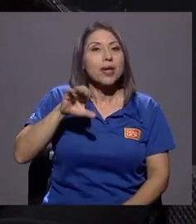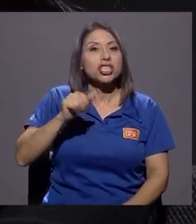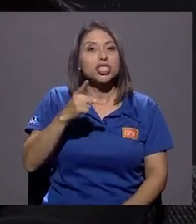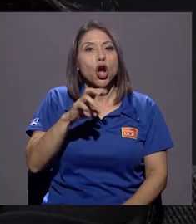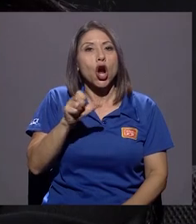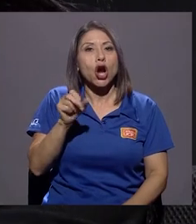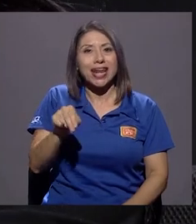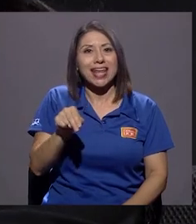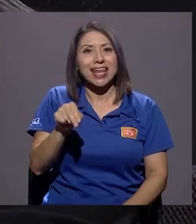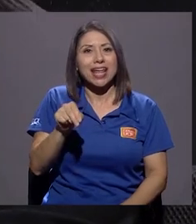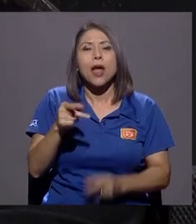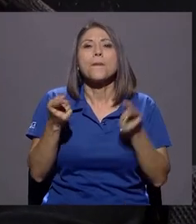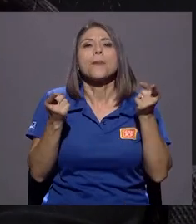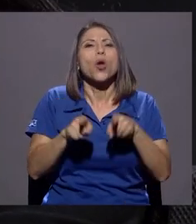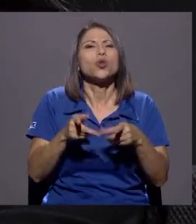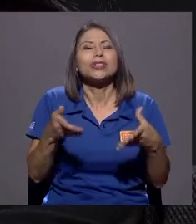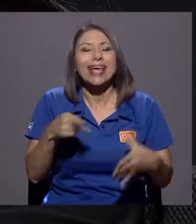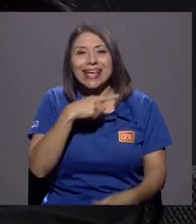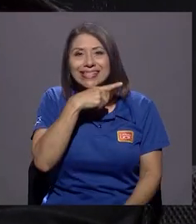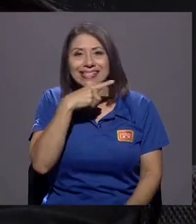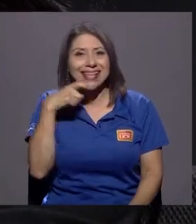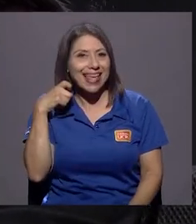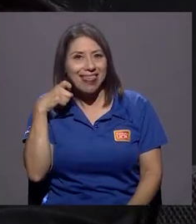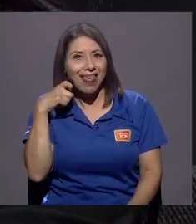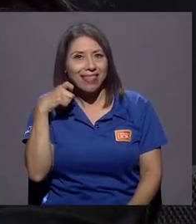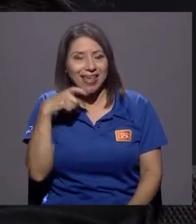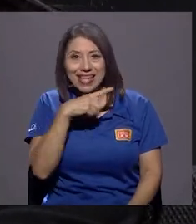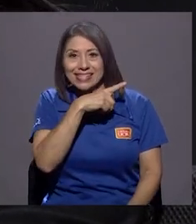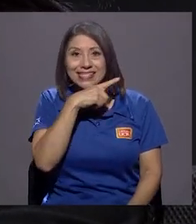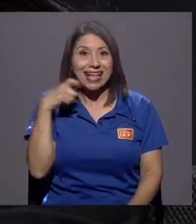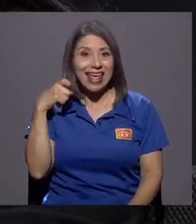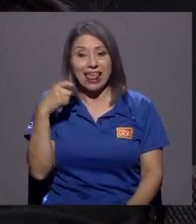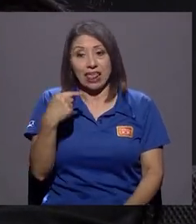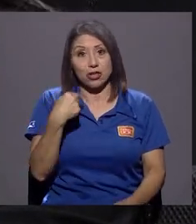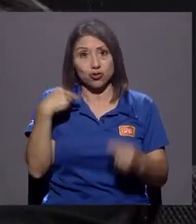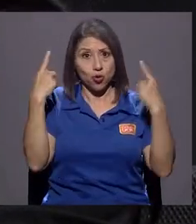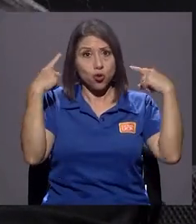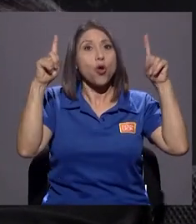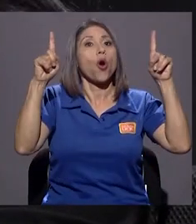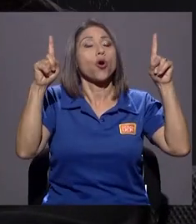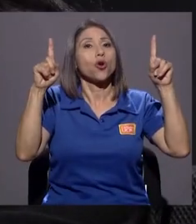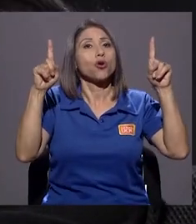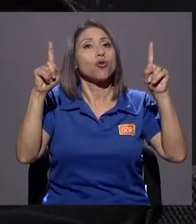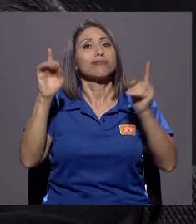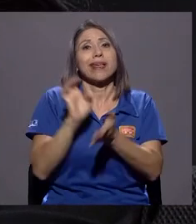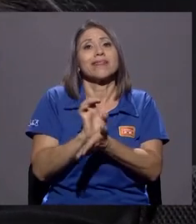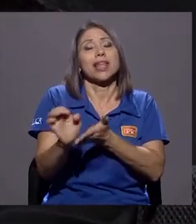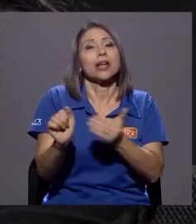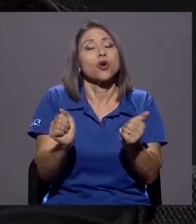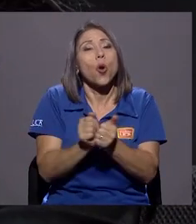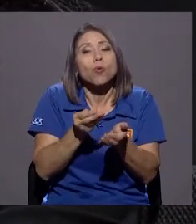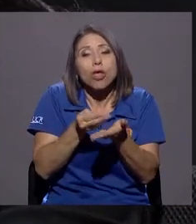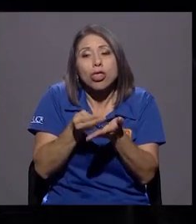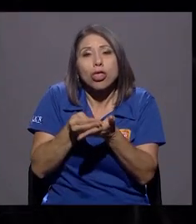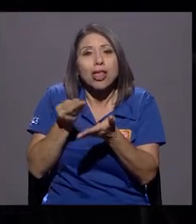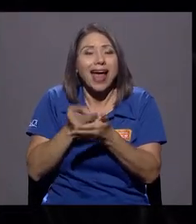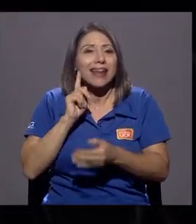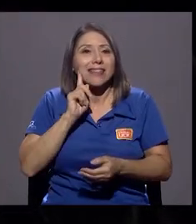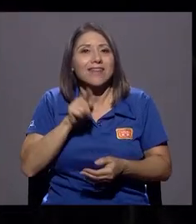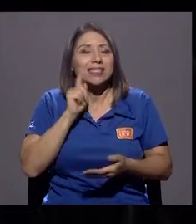sequedad, y esa sequedad pues obviamente yo la logro palear con lubricación artificial, exactamente.